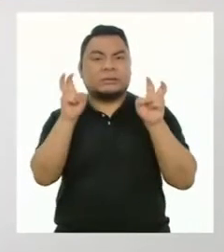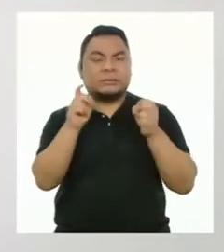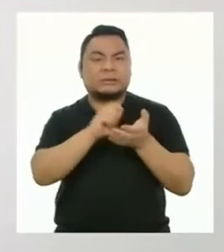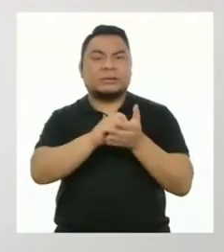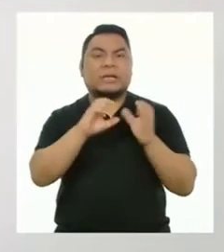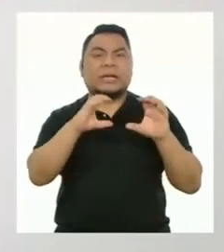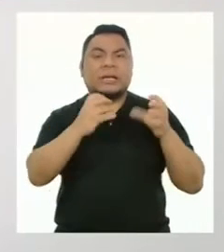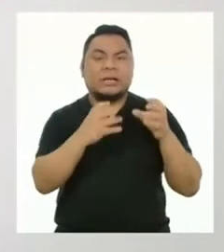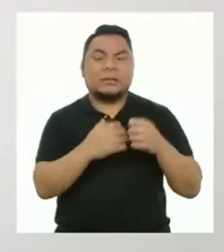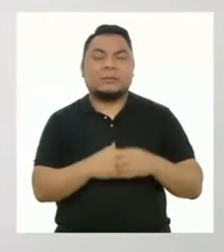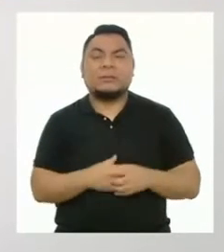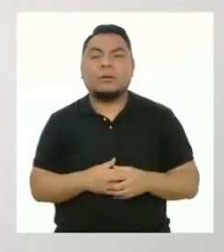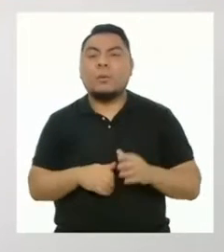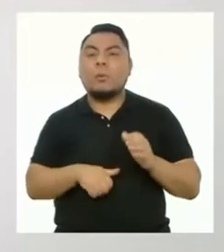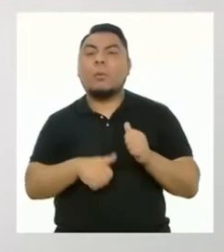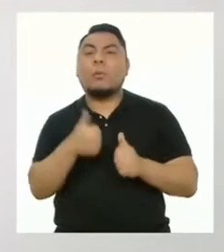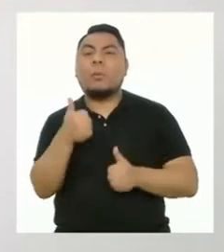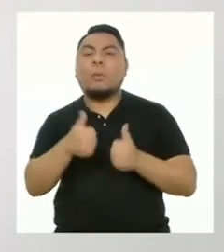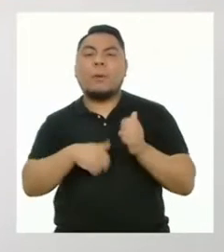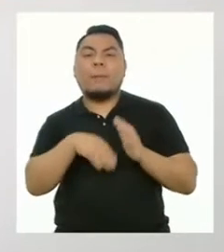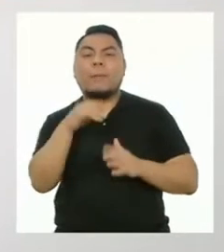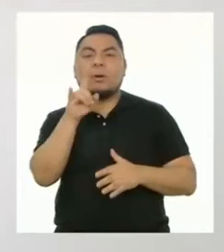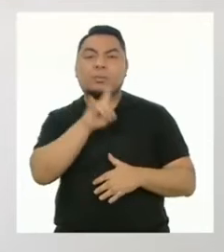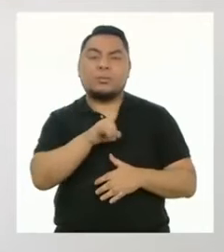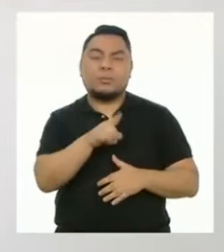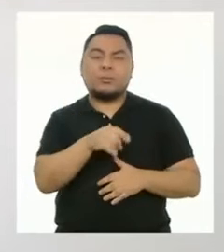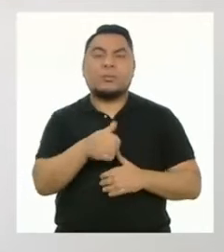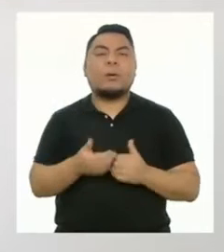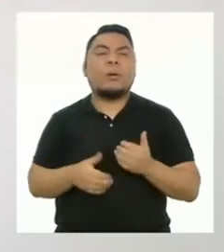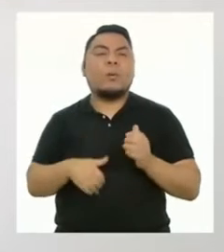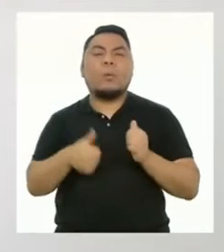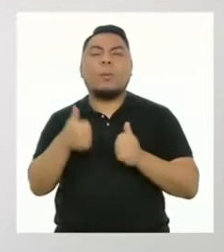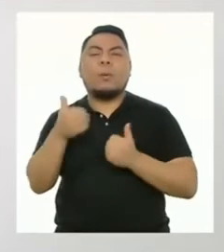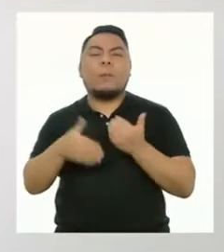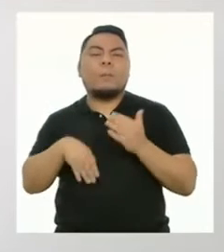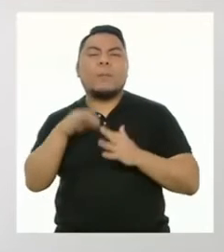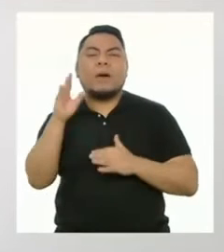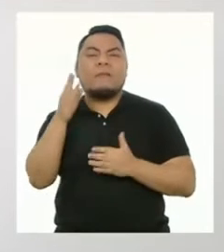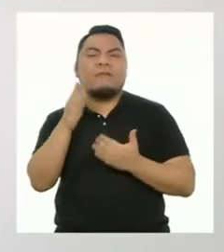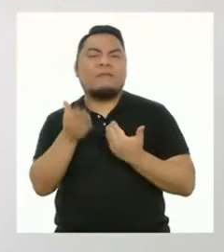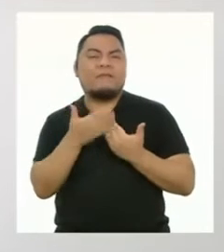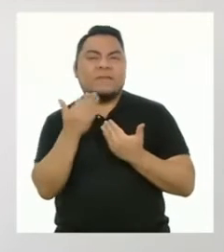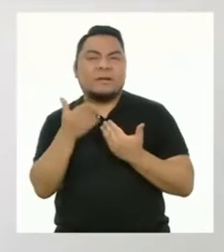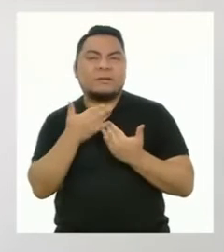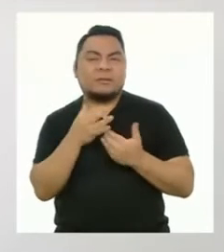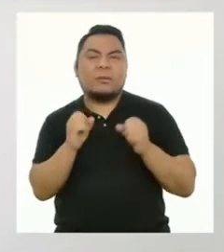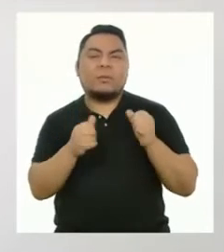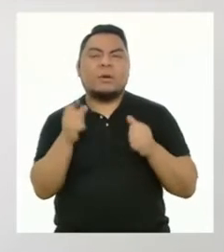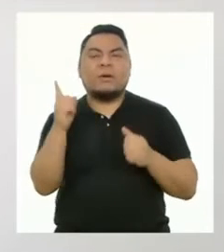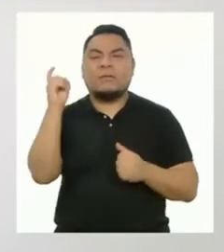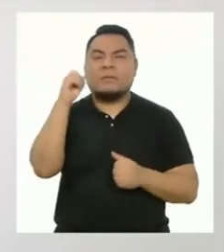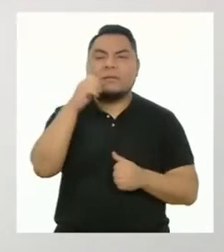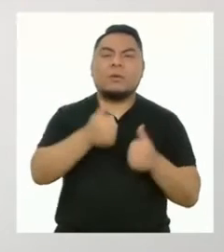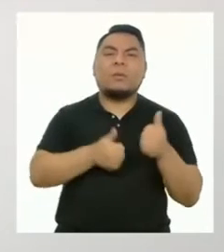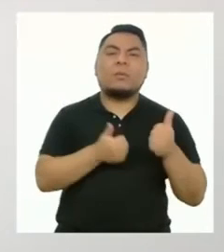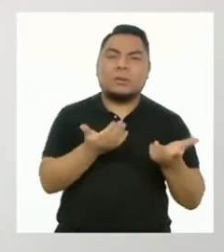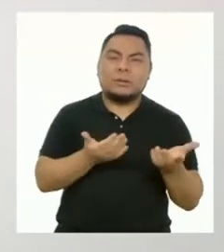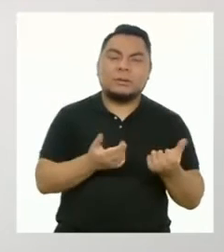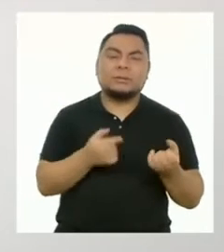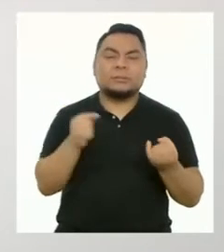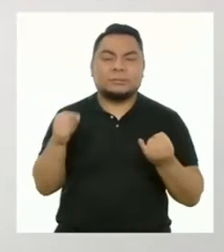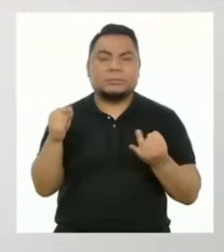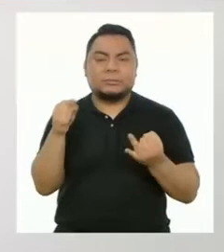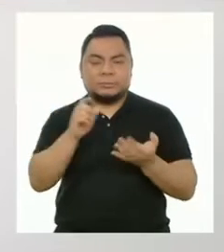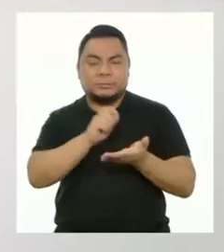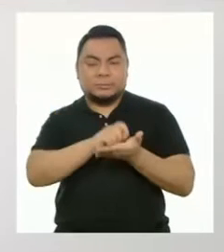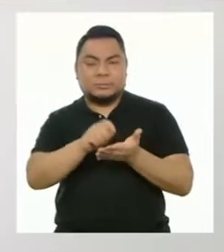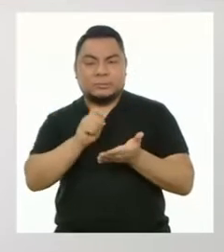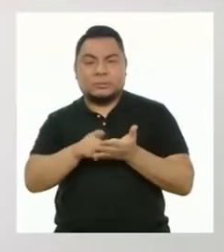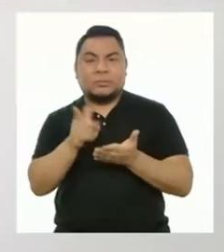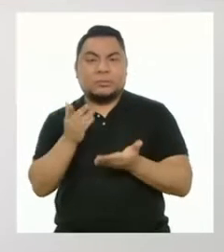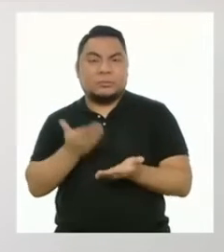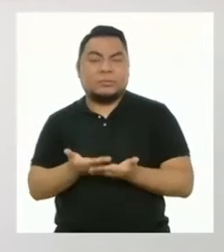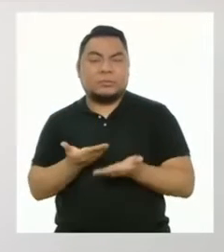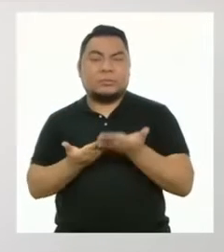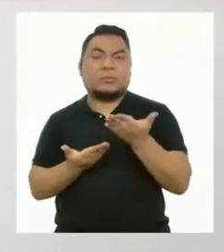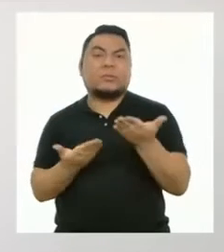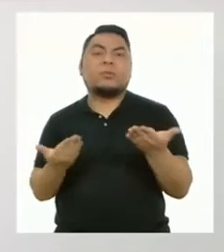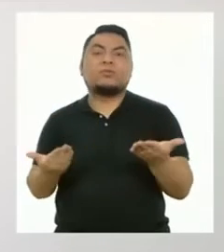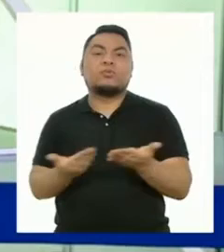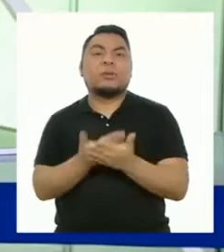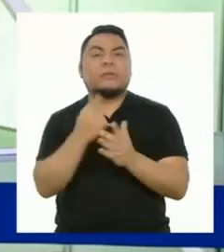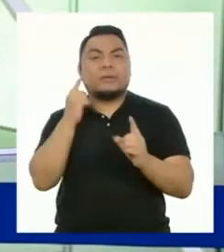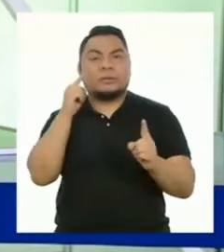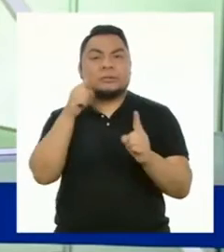Qué recursos les fueron más útiles, qué se les hace más fácil y qué se les complica aún. Todo eso para que se puedan proponer